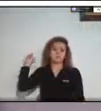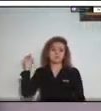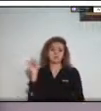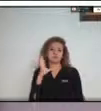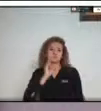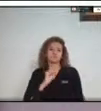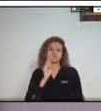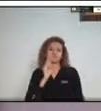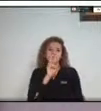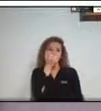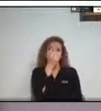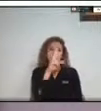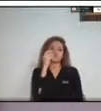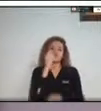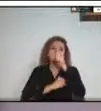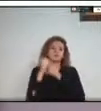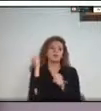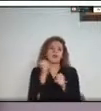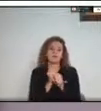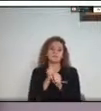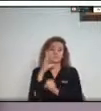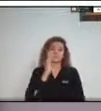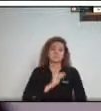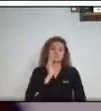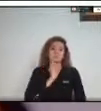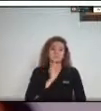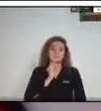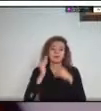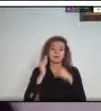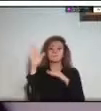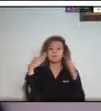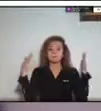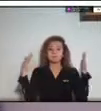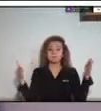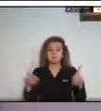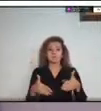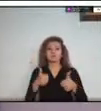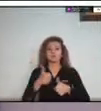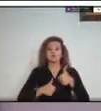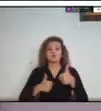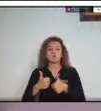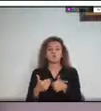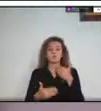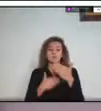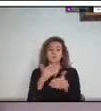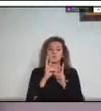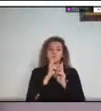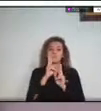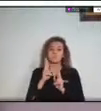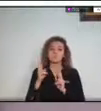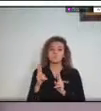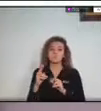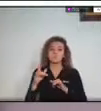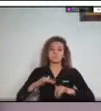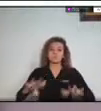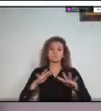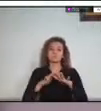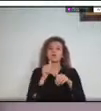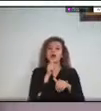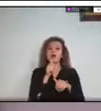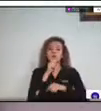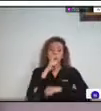de los cuales la mayoría han sido dedicados a la preparación y respuesta a emergencias por derrames de hidrocarburos al ambiente